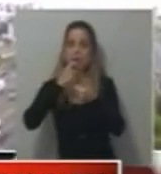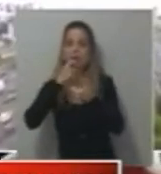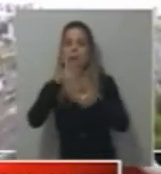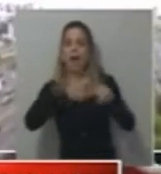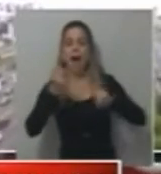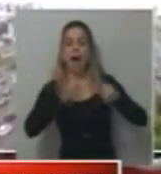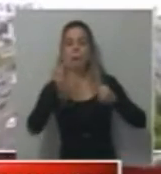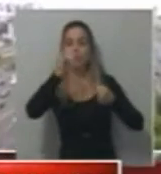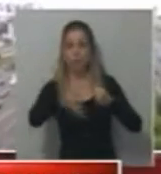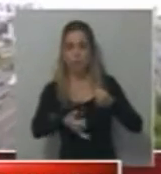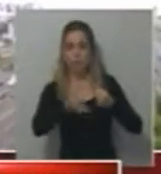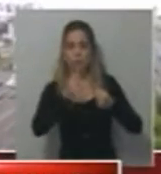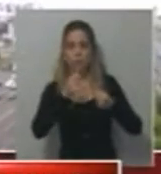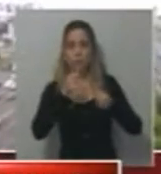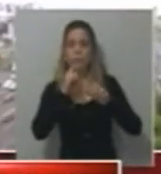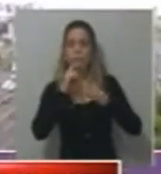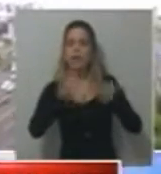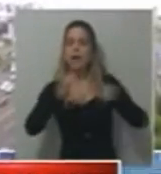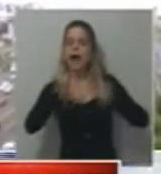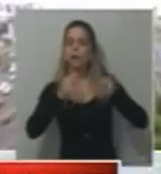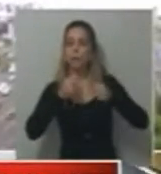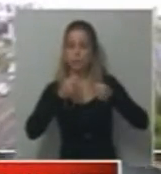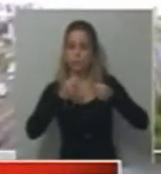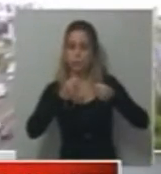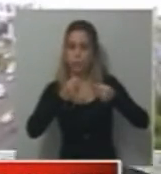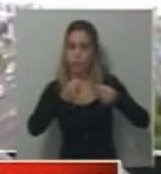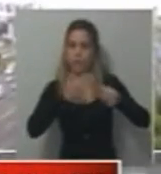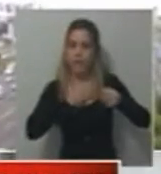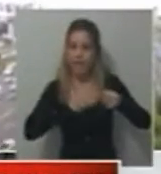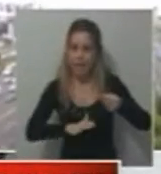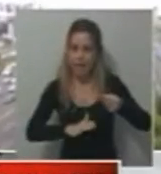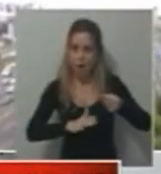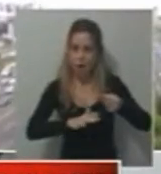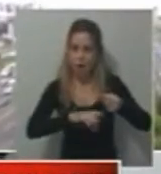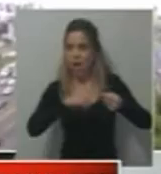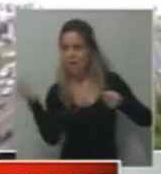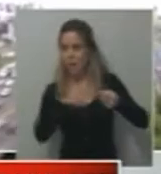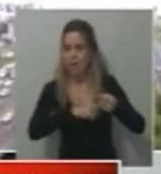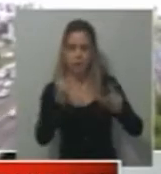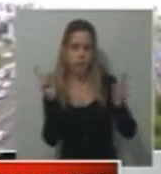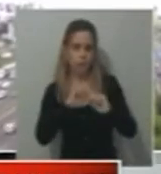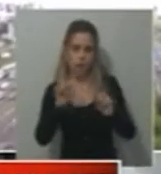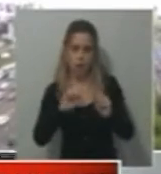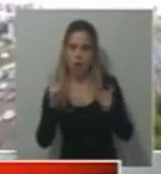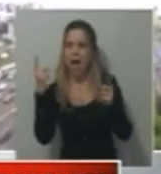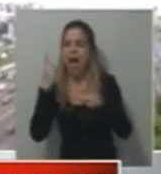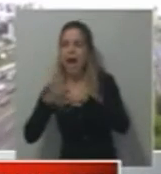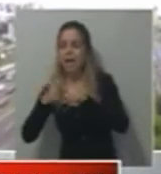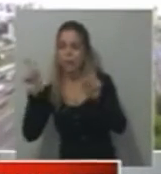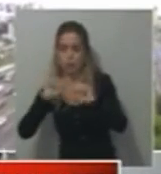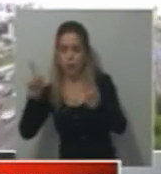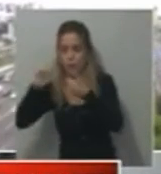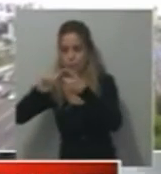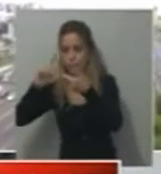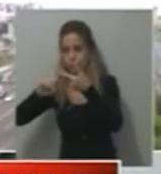como la vienen llevando muy despacito, nada de ir y de vuelta a actos y todo esto. Visitar la Casa